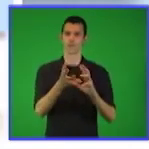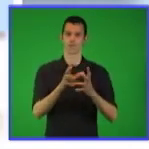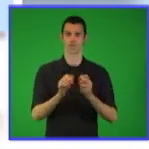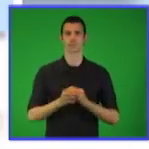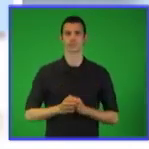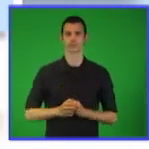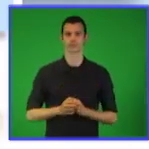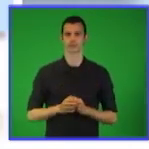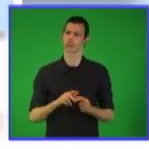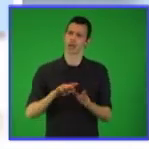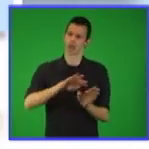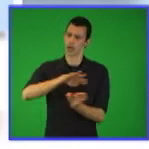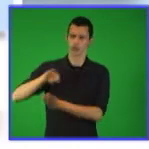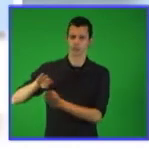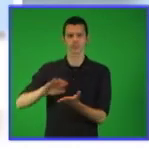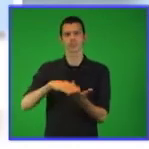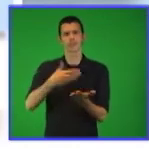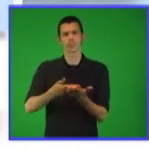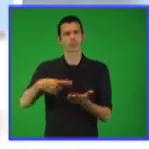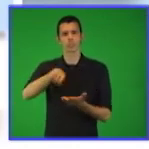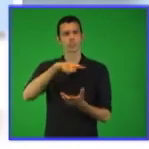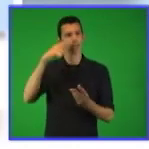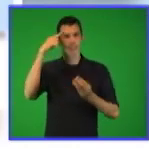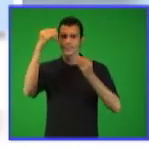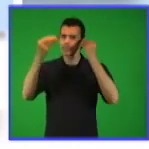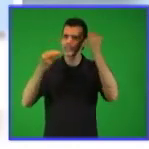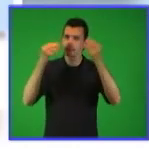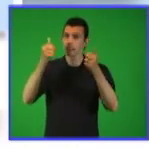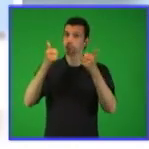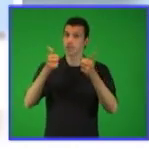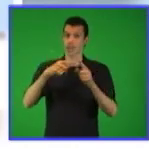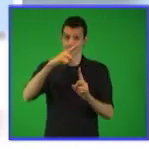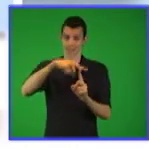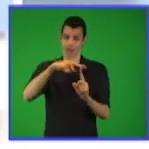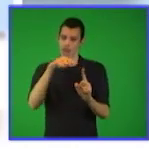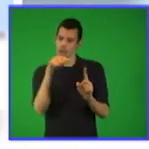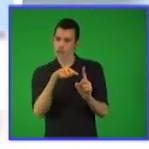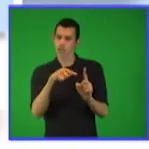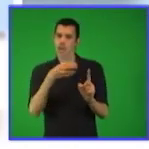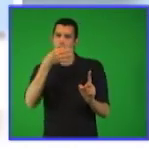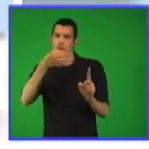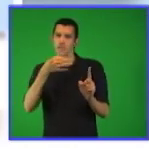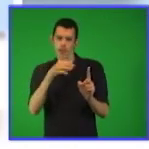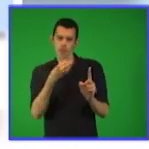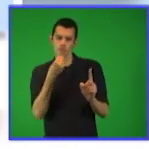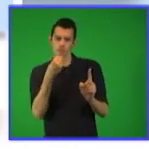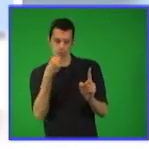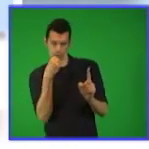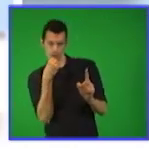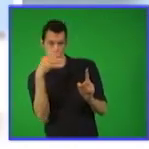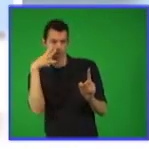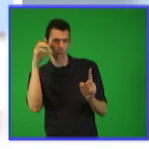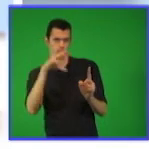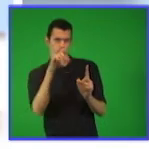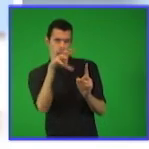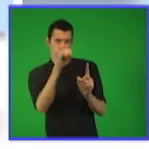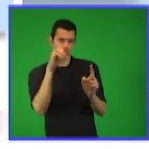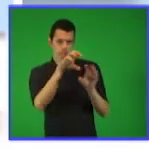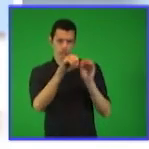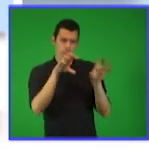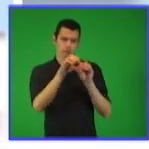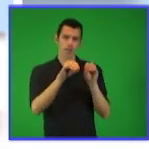Les proponemos además que analicen en el ejercicio propuesto cuántos